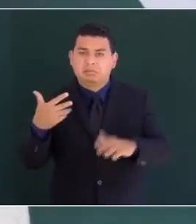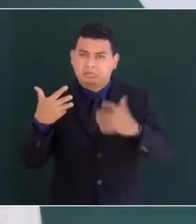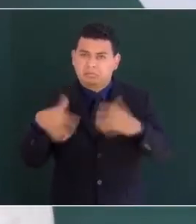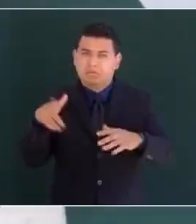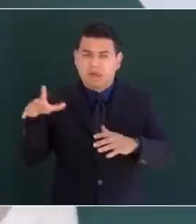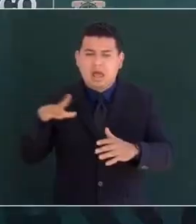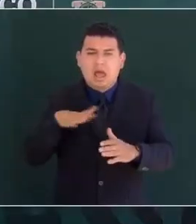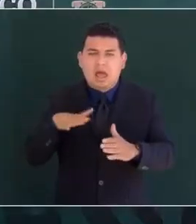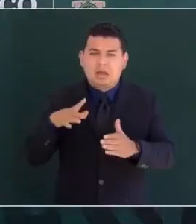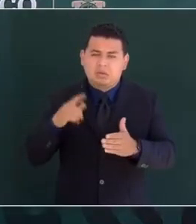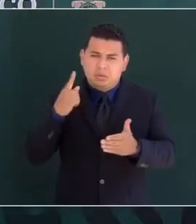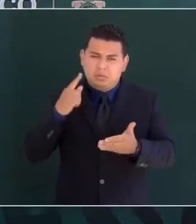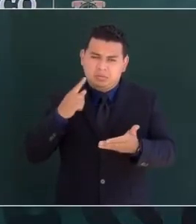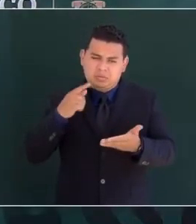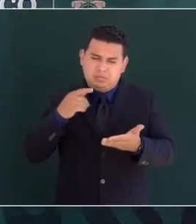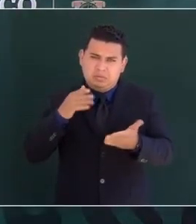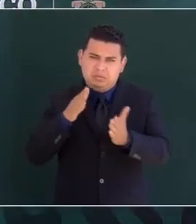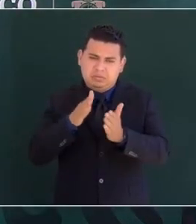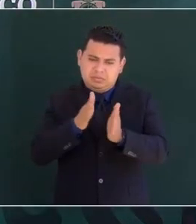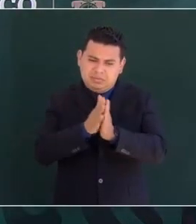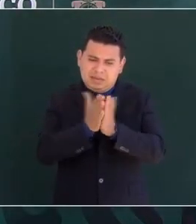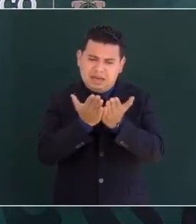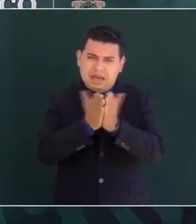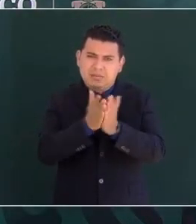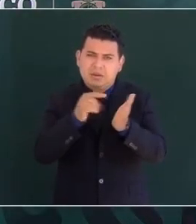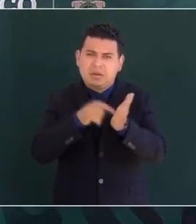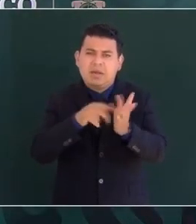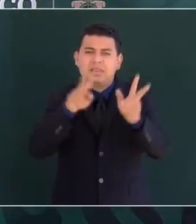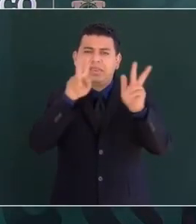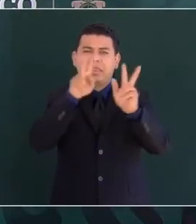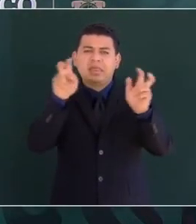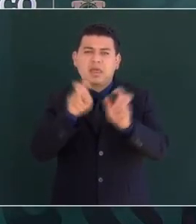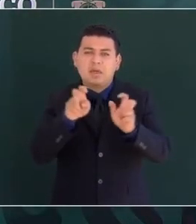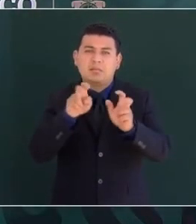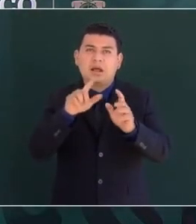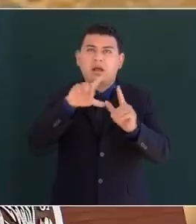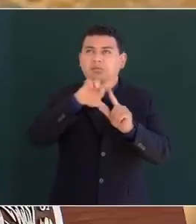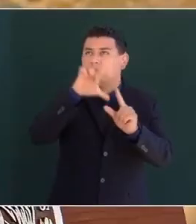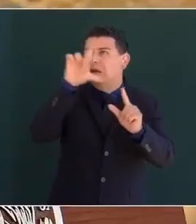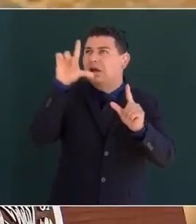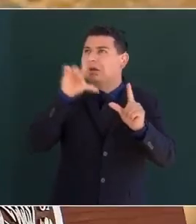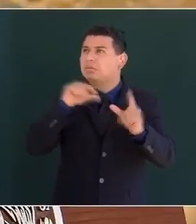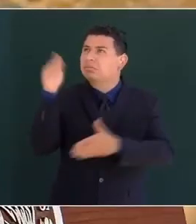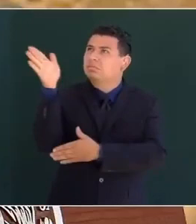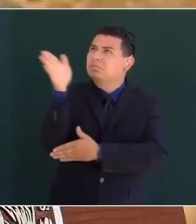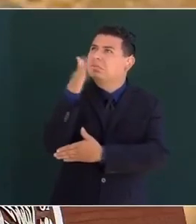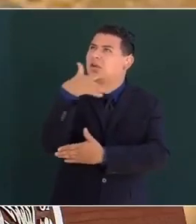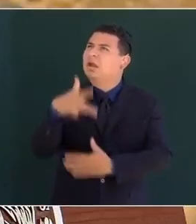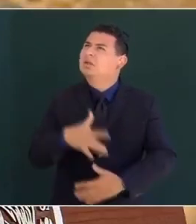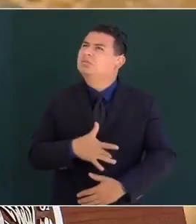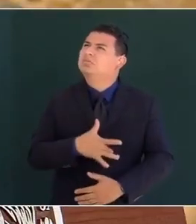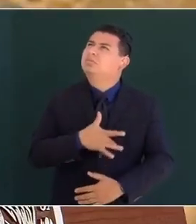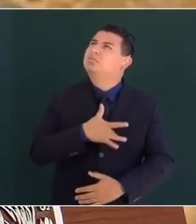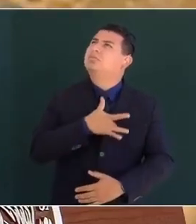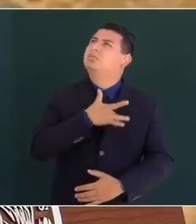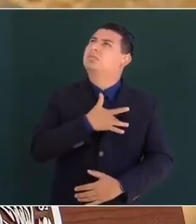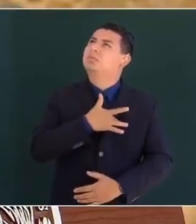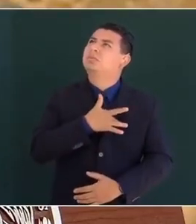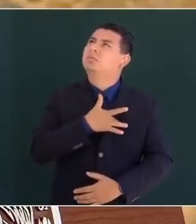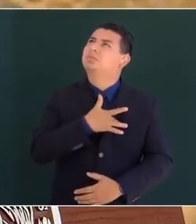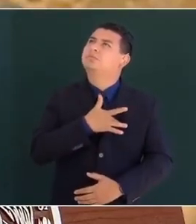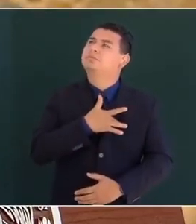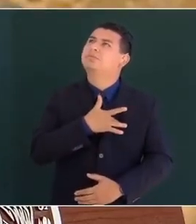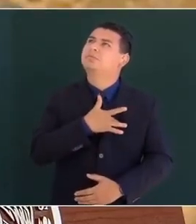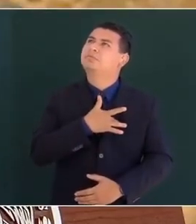documento los sentimientos de la nación exhortaba que se modere